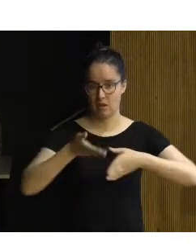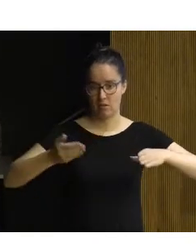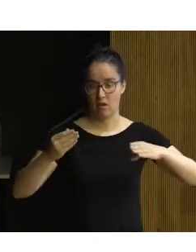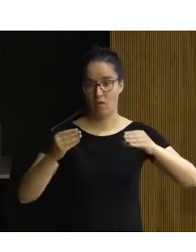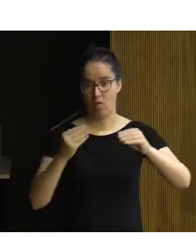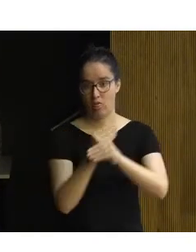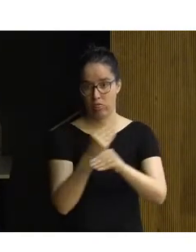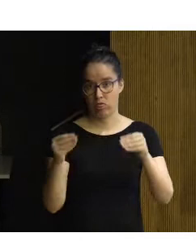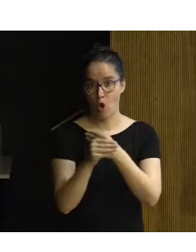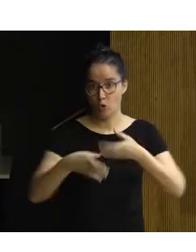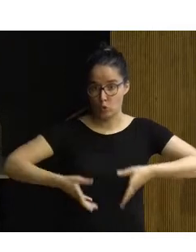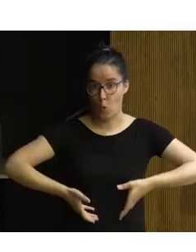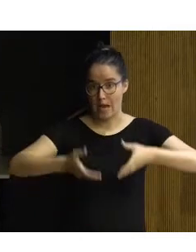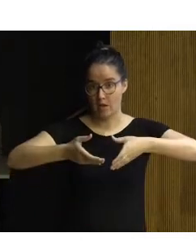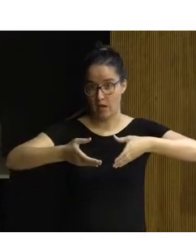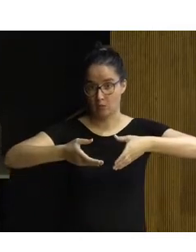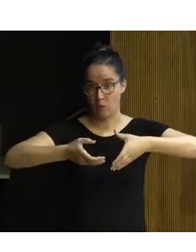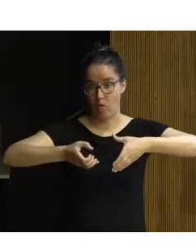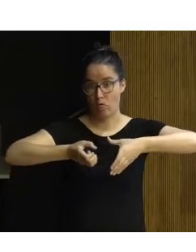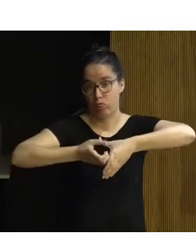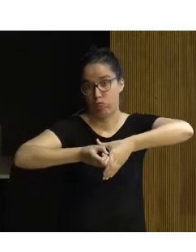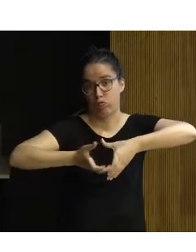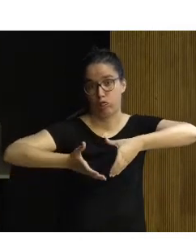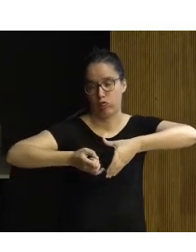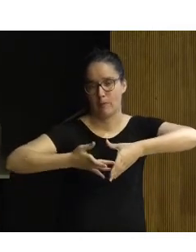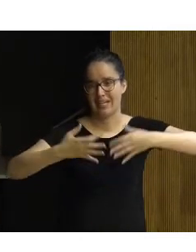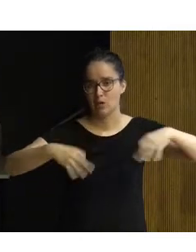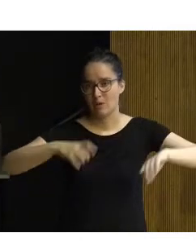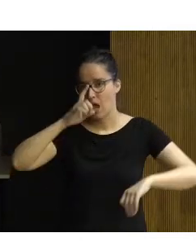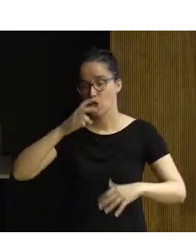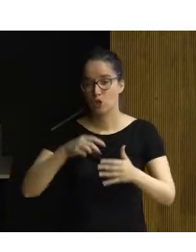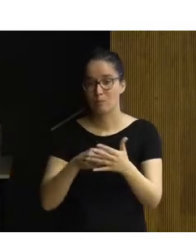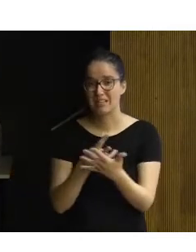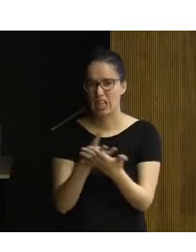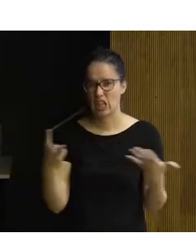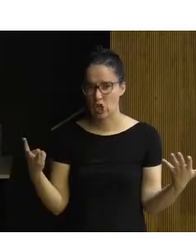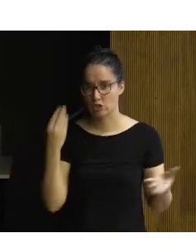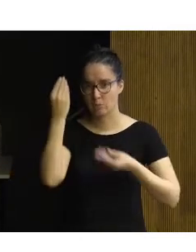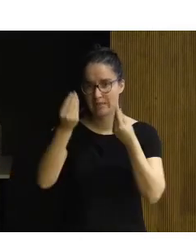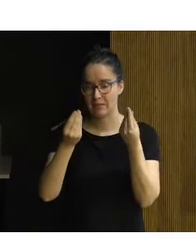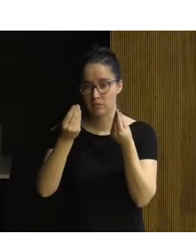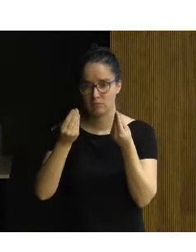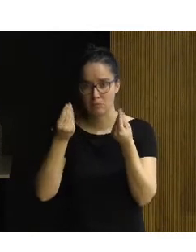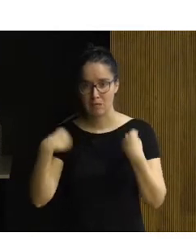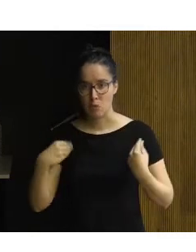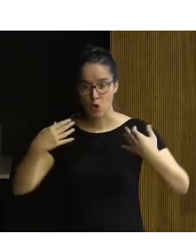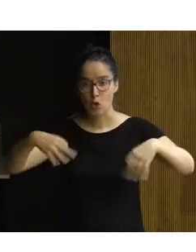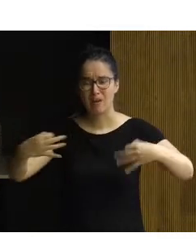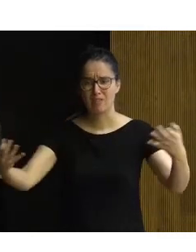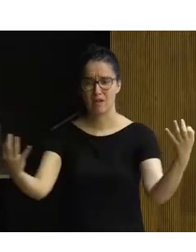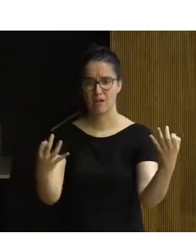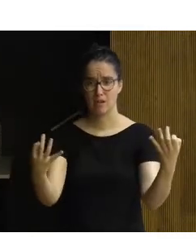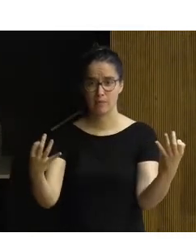tuberías, jamás se pensó que la normalización en el año 2018 podría llegar a esta dimensión, a normalizar